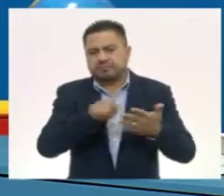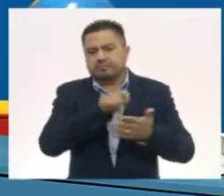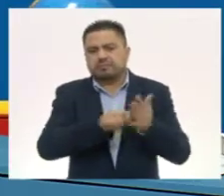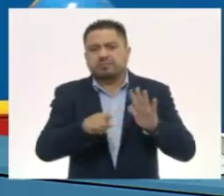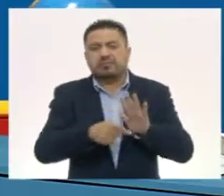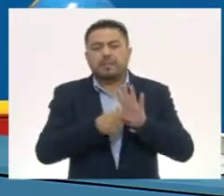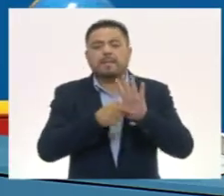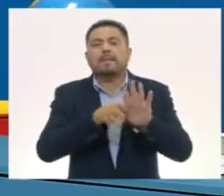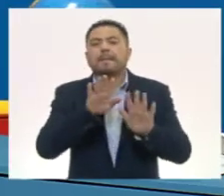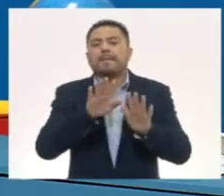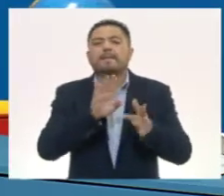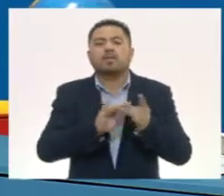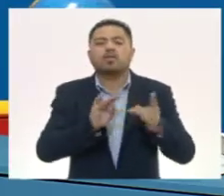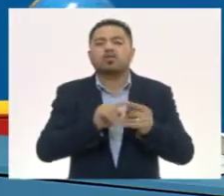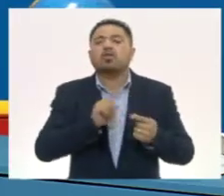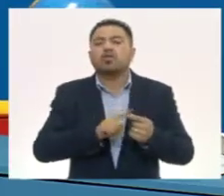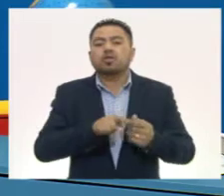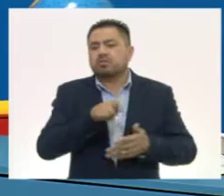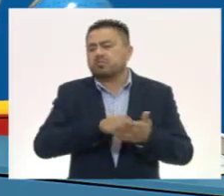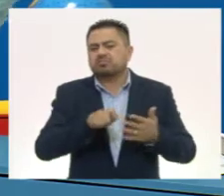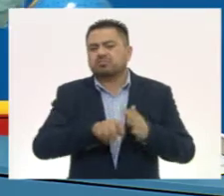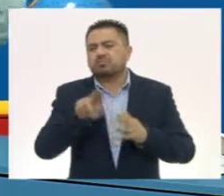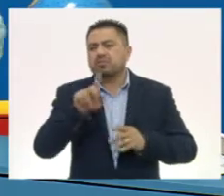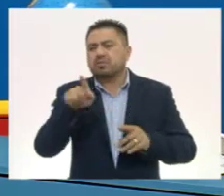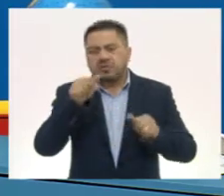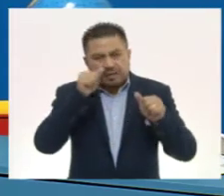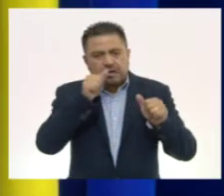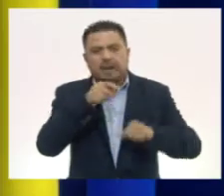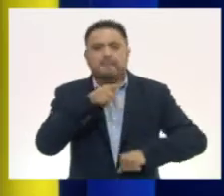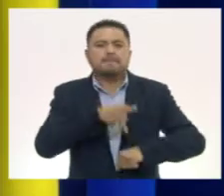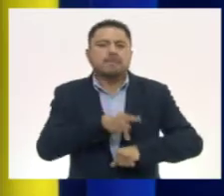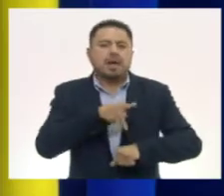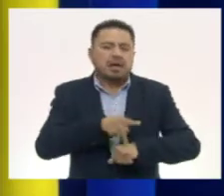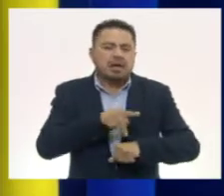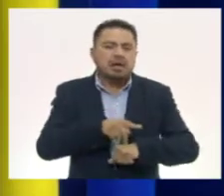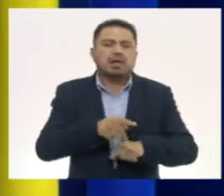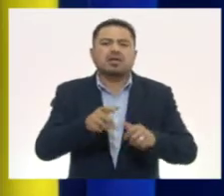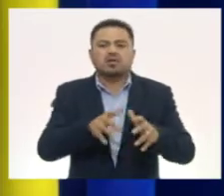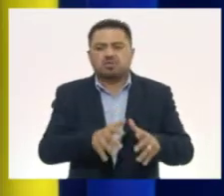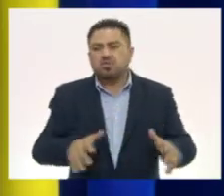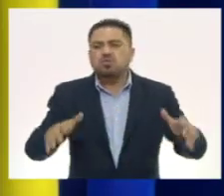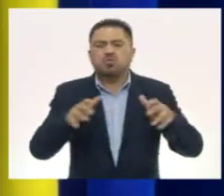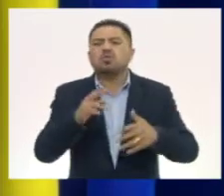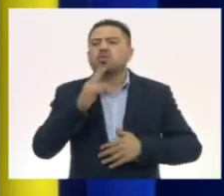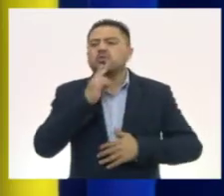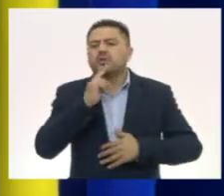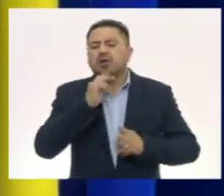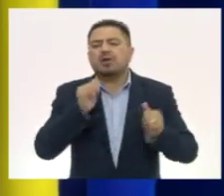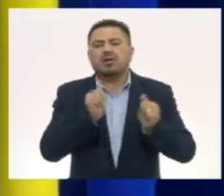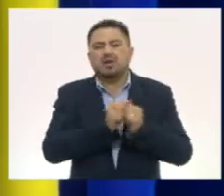Bueno, ¿dónde lo escribirían? Ellos ocupaban las piedras, ocupaban linteles,